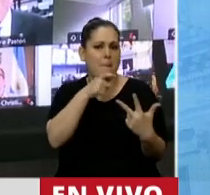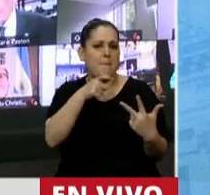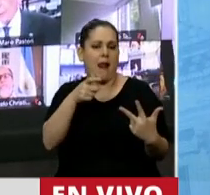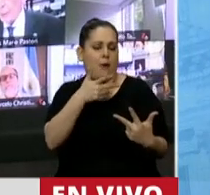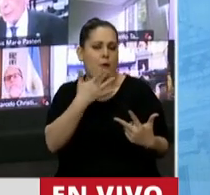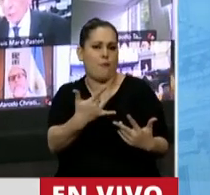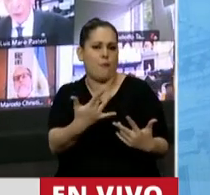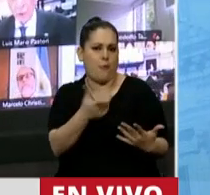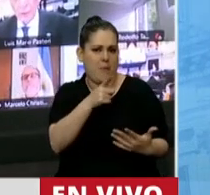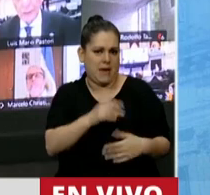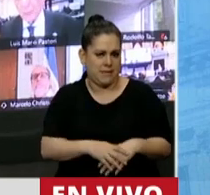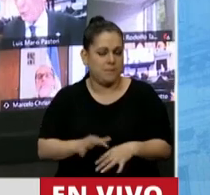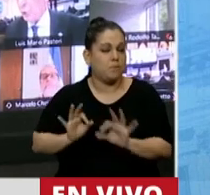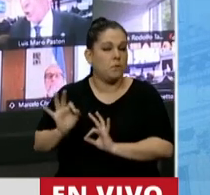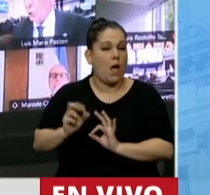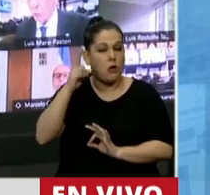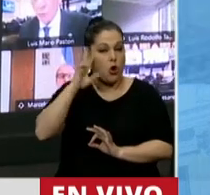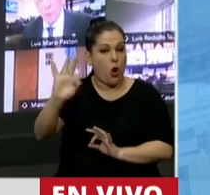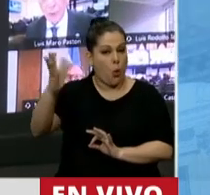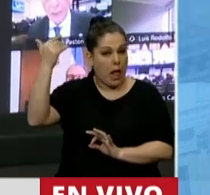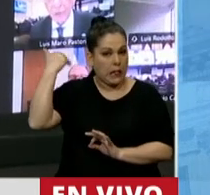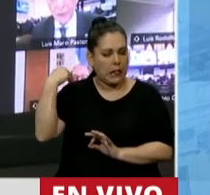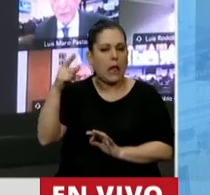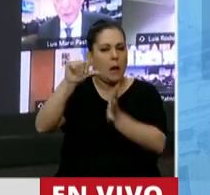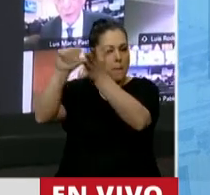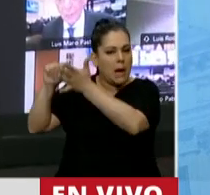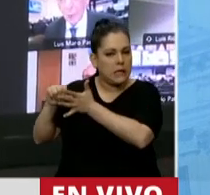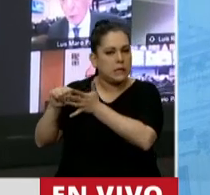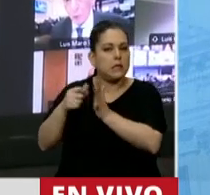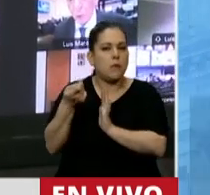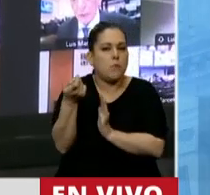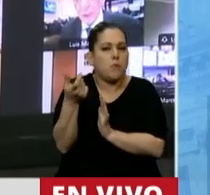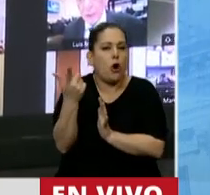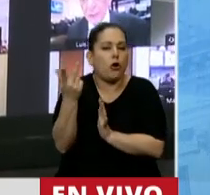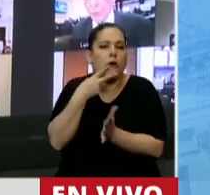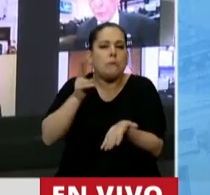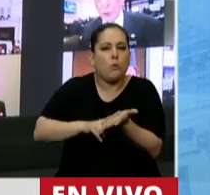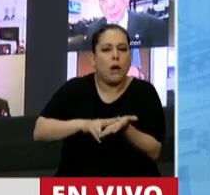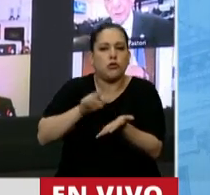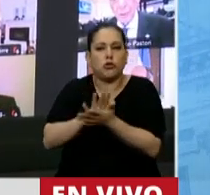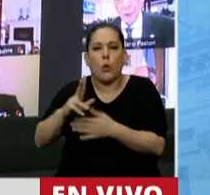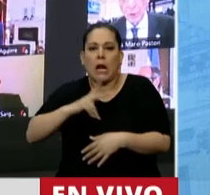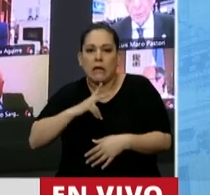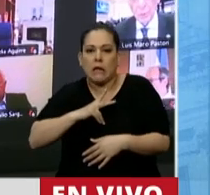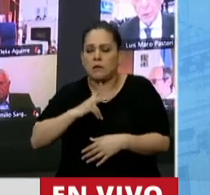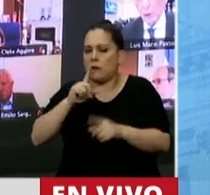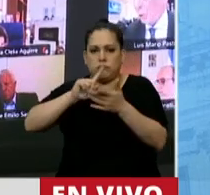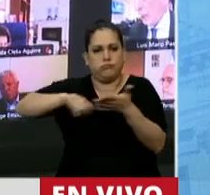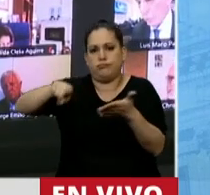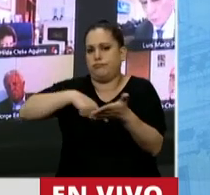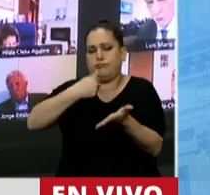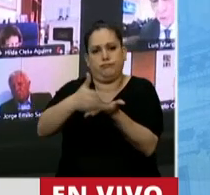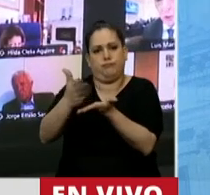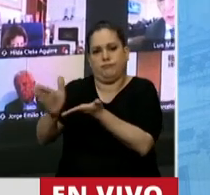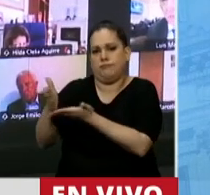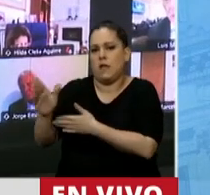años 90, muchos de los países, pocos que tenían imposición al patrimonio en el mundo, los derogaron. Solamente